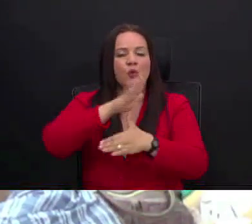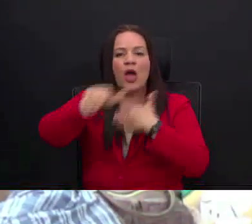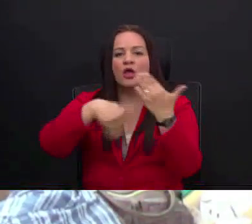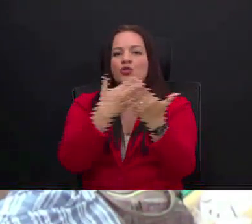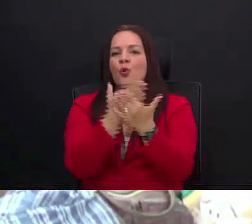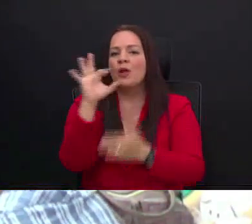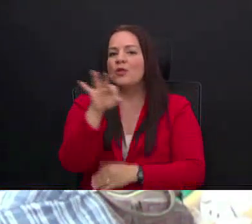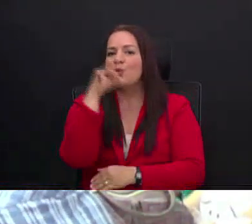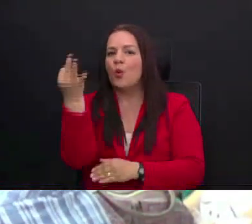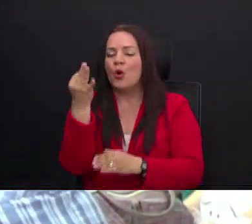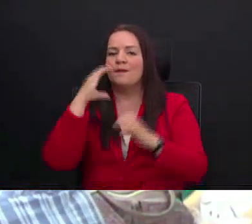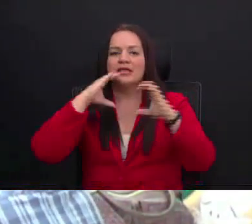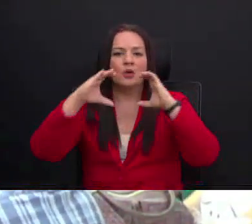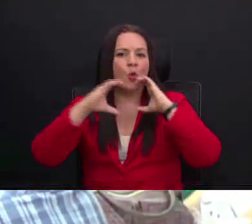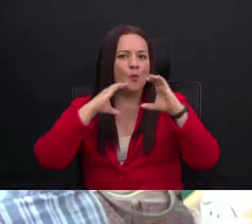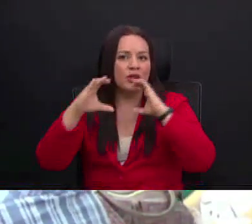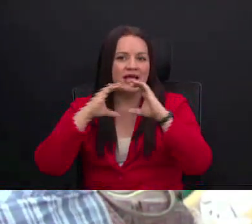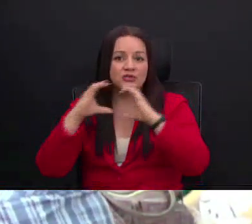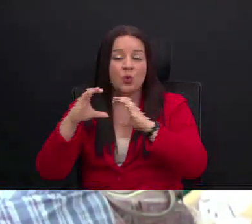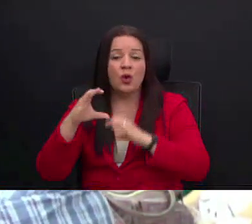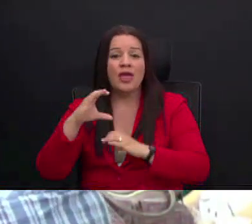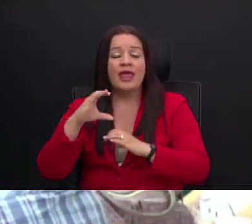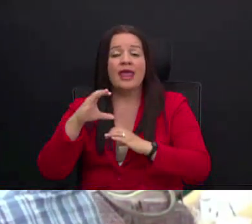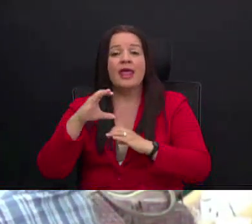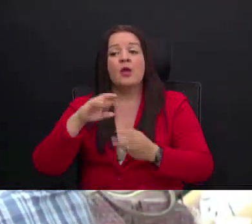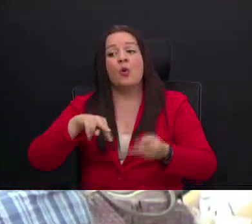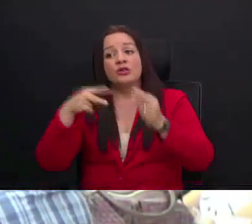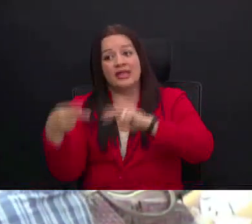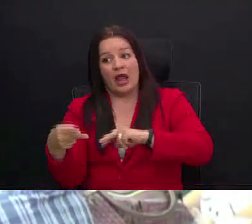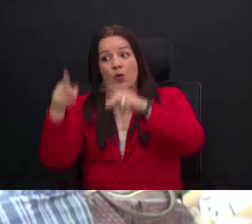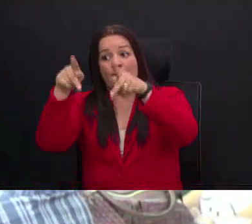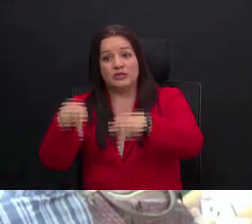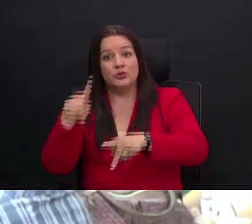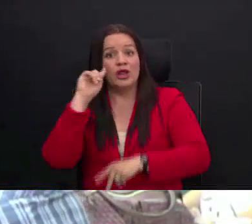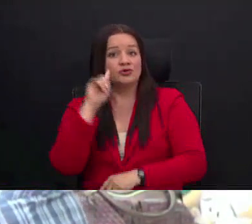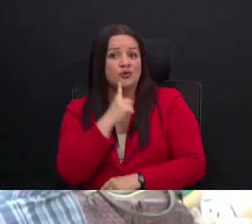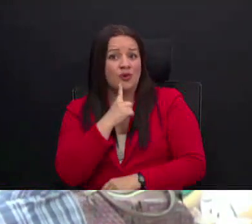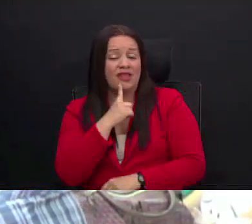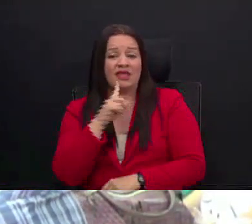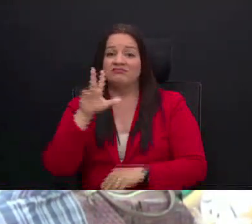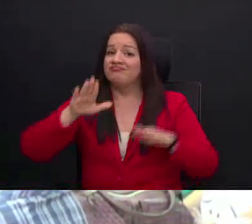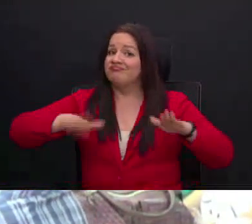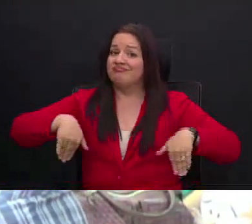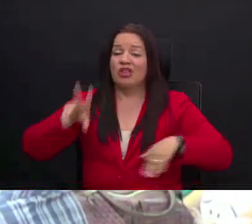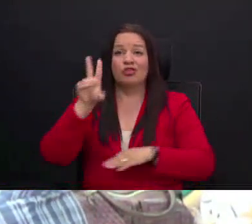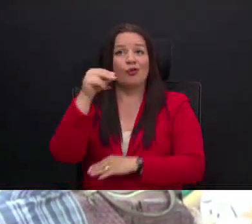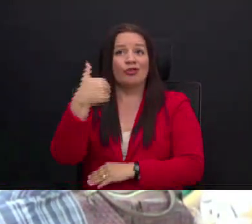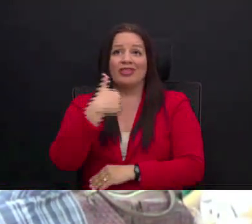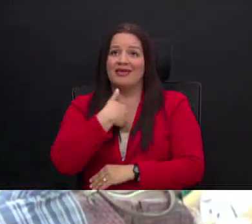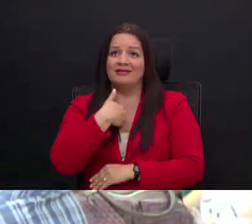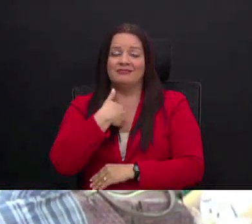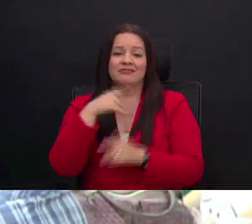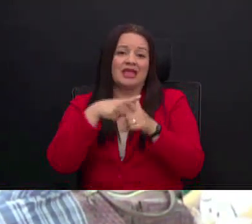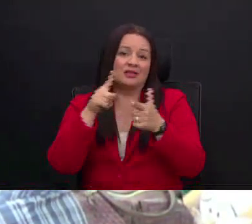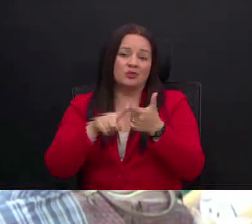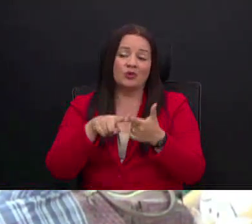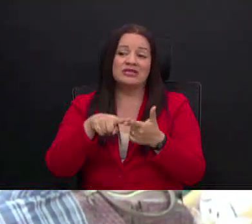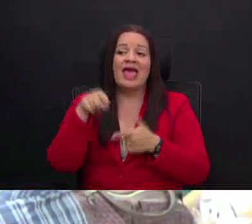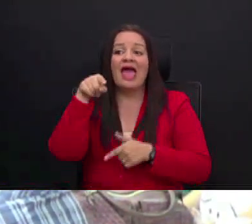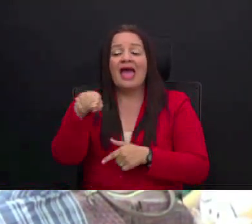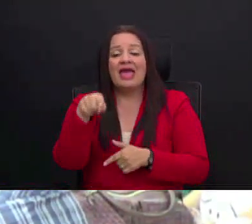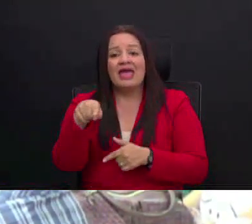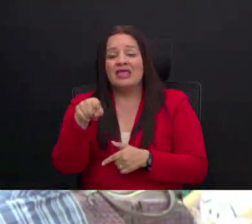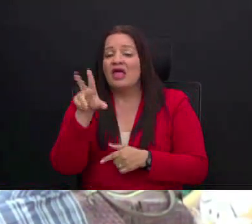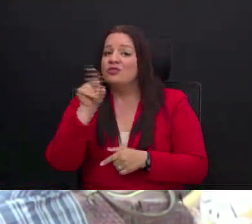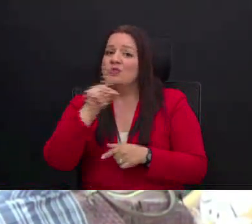las formas de comunicación, las personas sordas no lo tienen. Entonces se les priva de ese derecho. Por eso